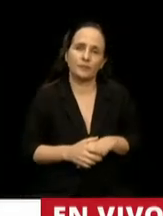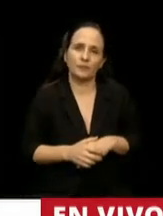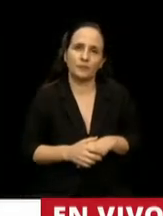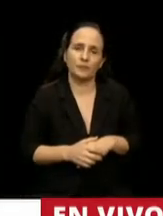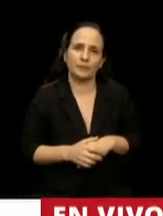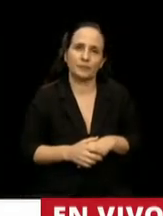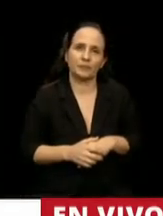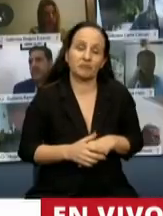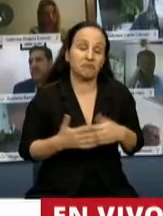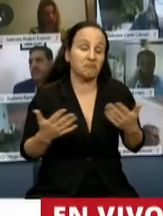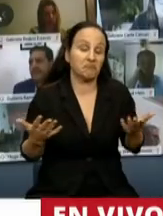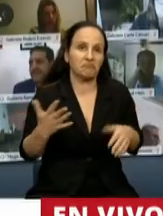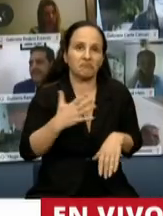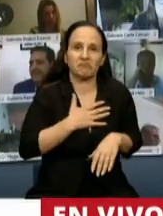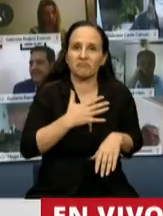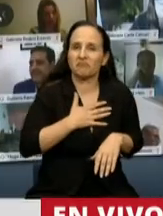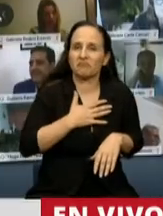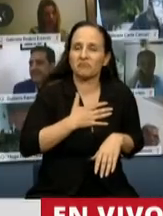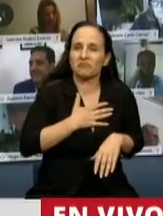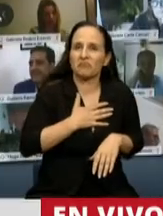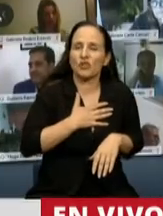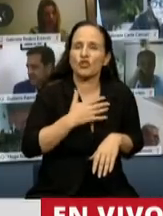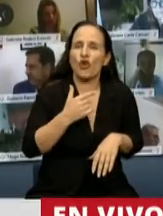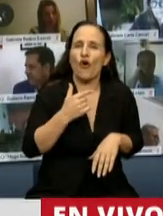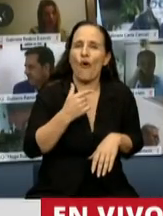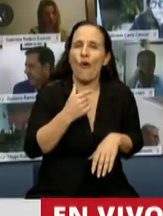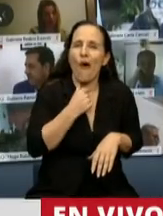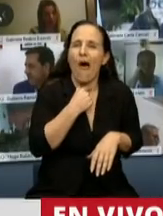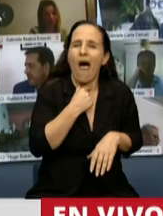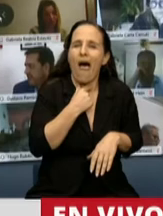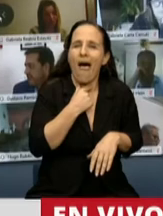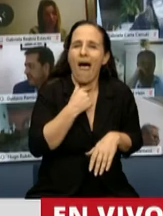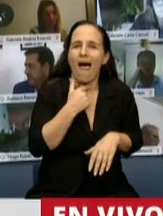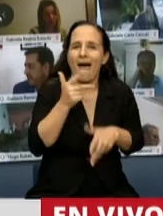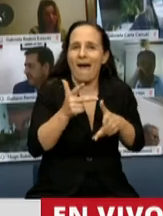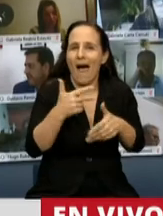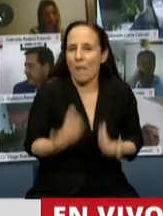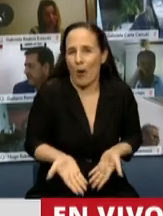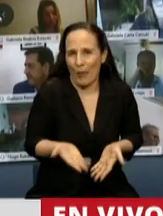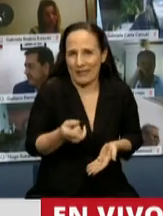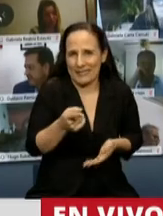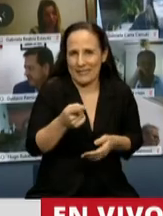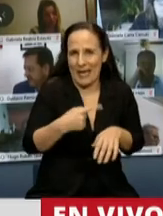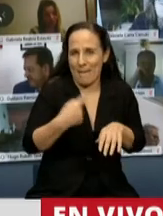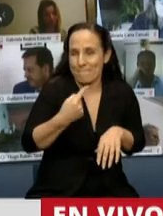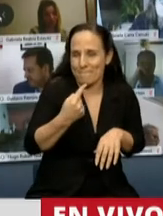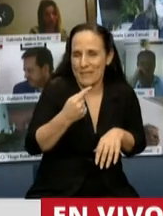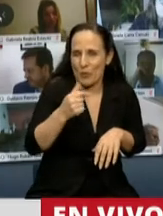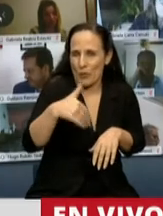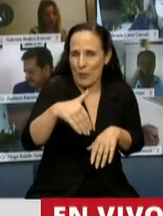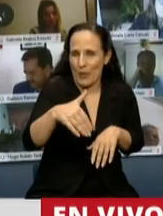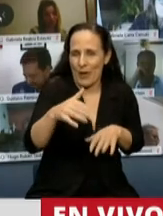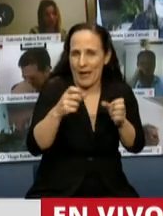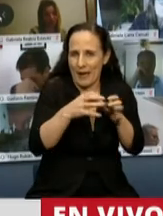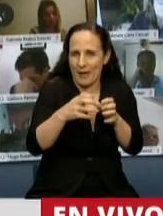Yo no quería dejar la oportunidad de utilizar estos minutos cuando vamos a estar tratando sobre el final de esta